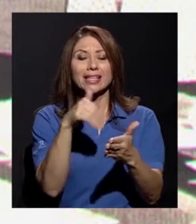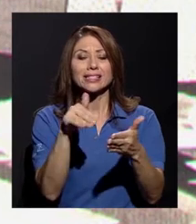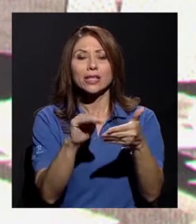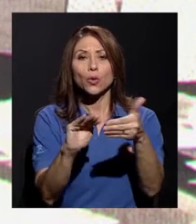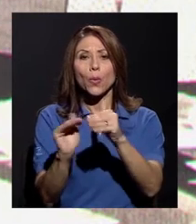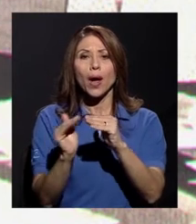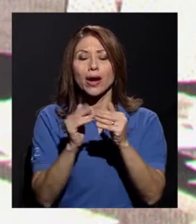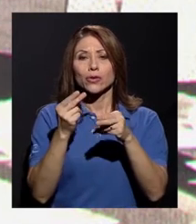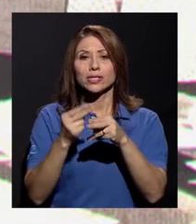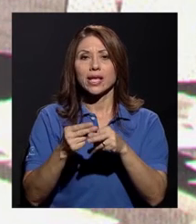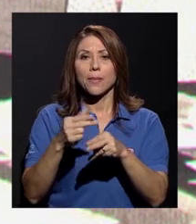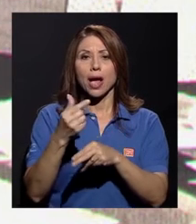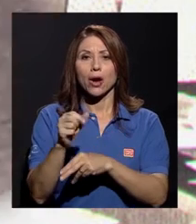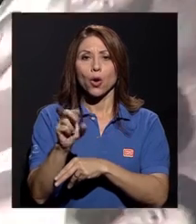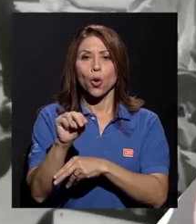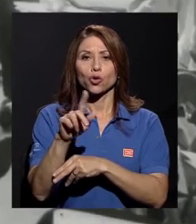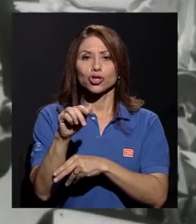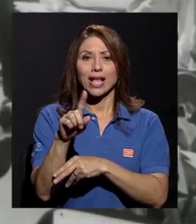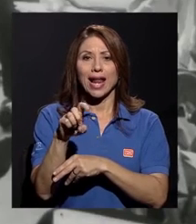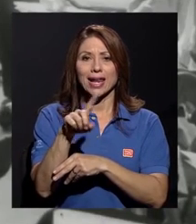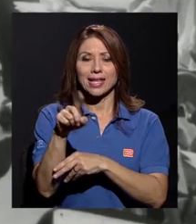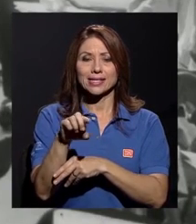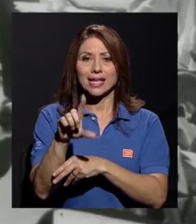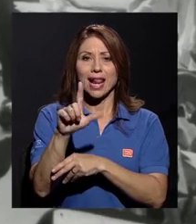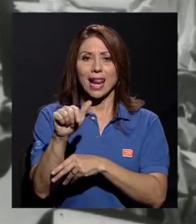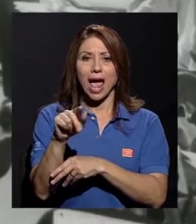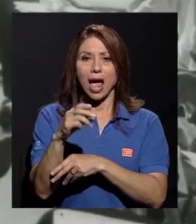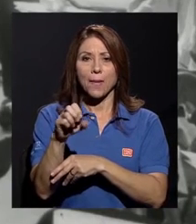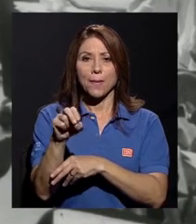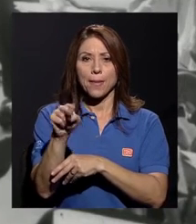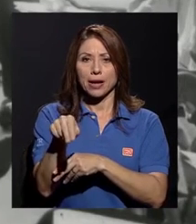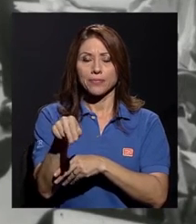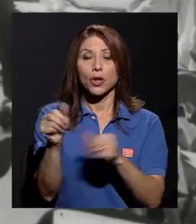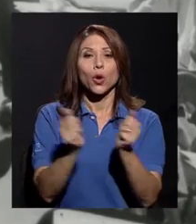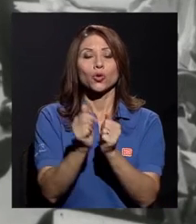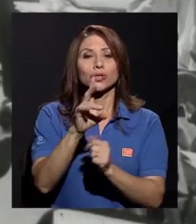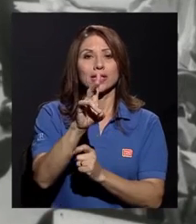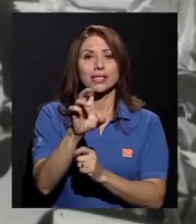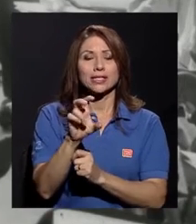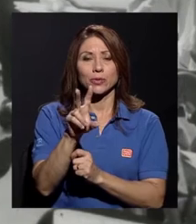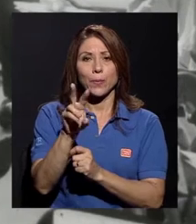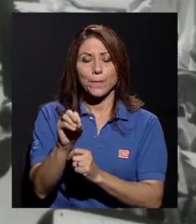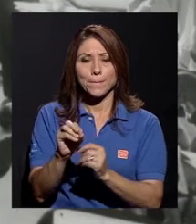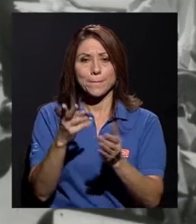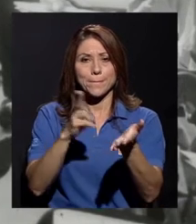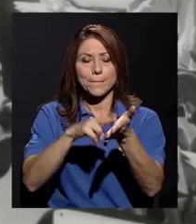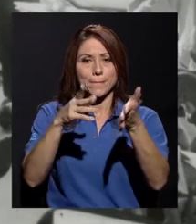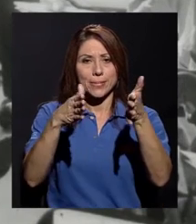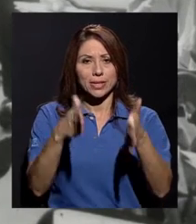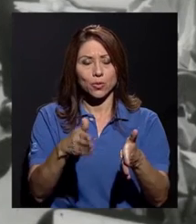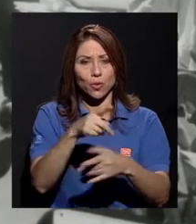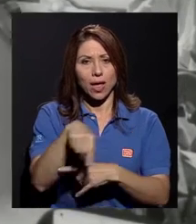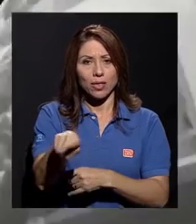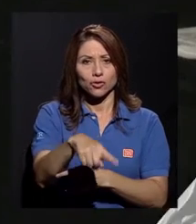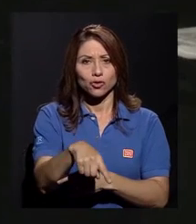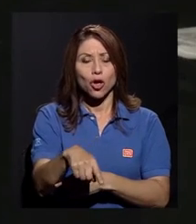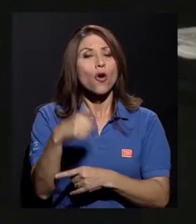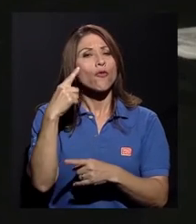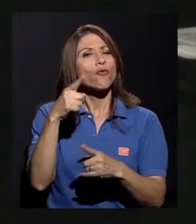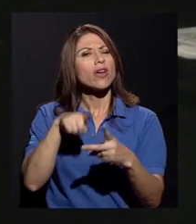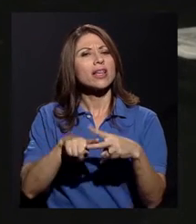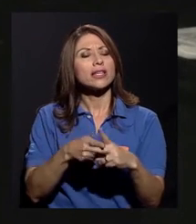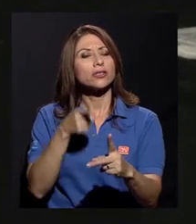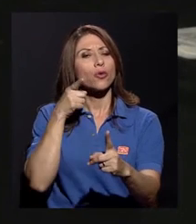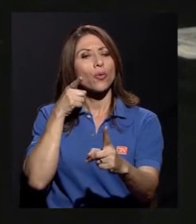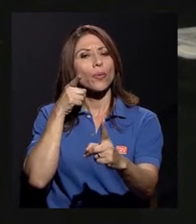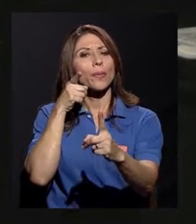González Laman. Con 719 estudiantes matriculados, fue el inicio de un camino mirando hacia la